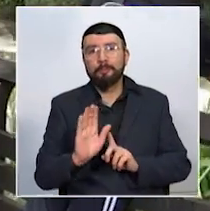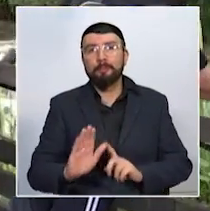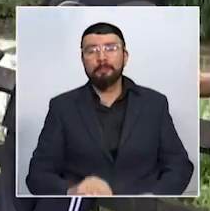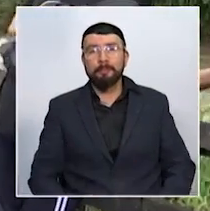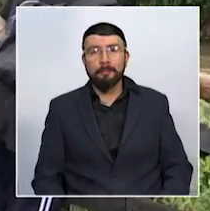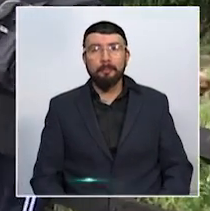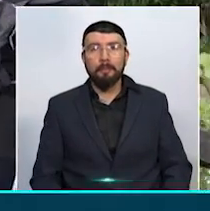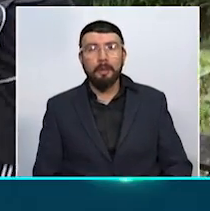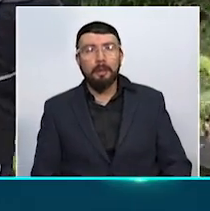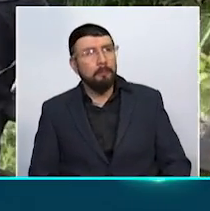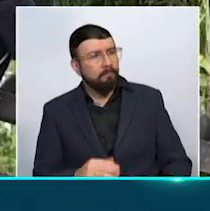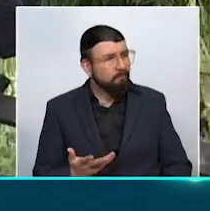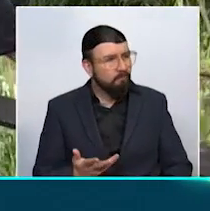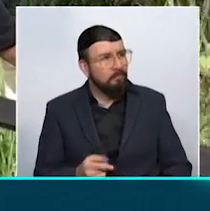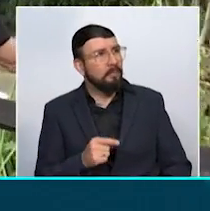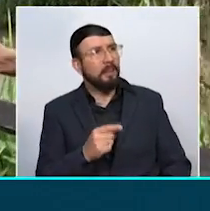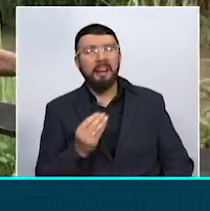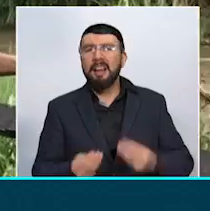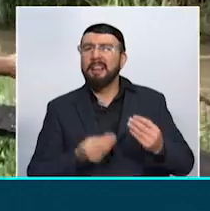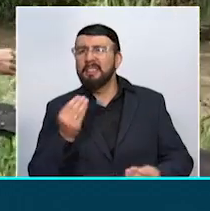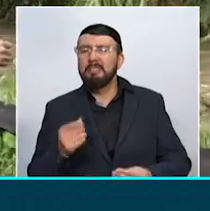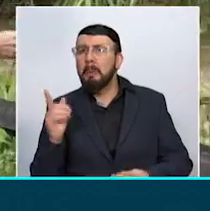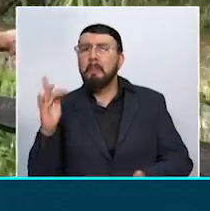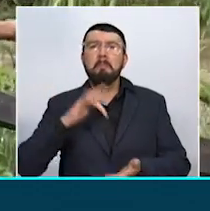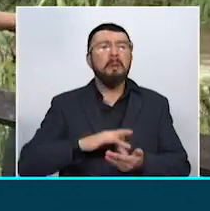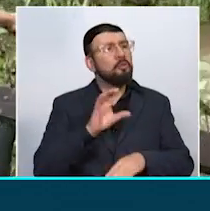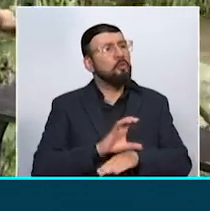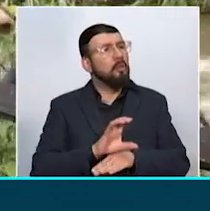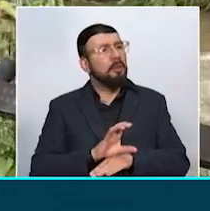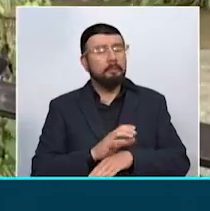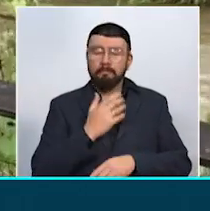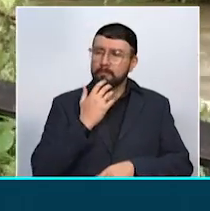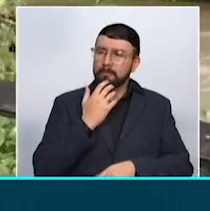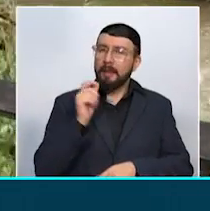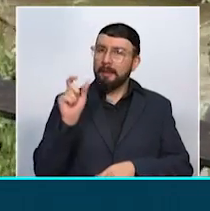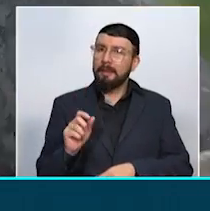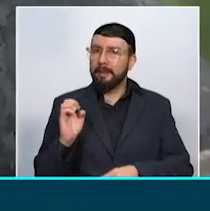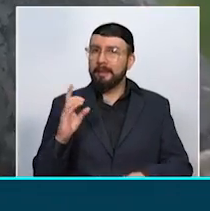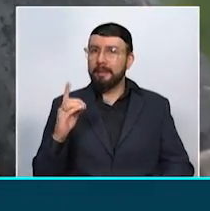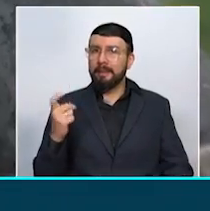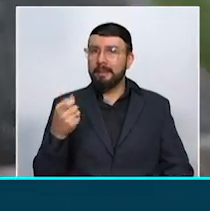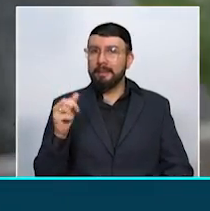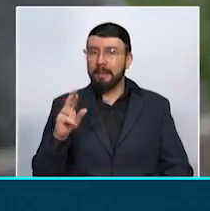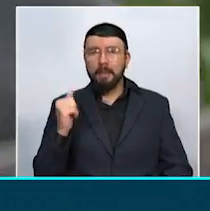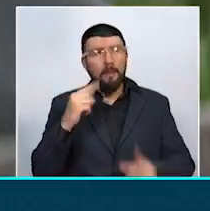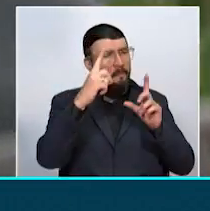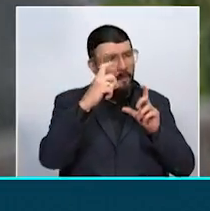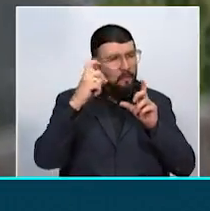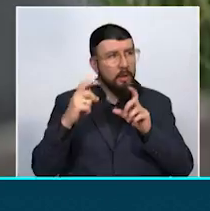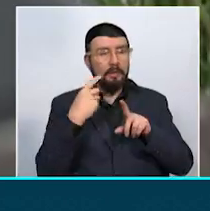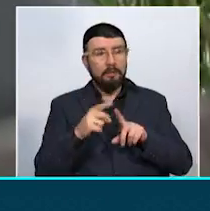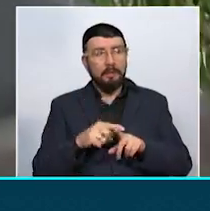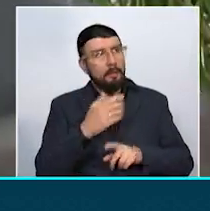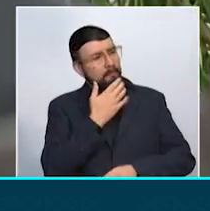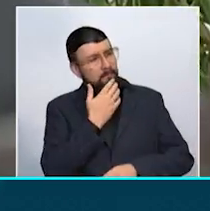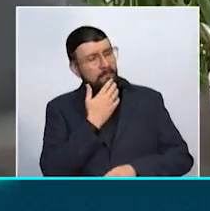Después de cuestionarse mucho qué estaba haciendo por la ciudad, Edgar Velasco, conocido por su rol de fotógrafo y publicista, decidió tomar